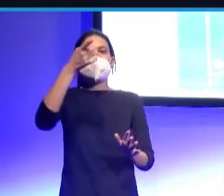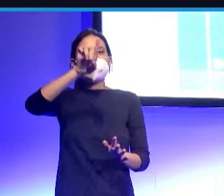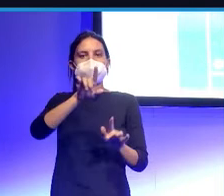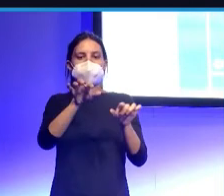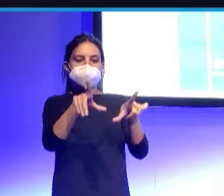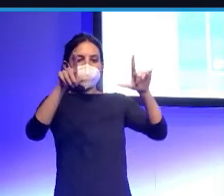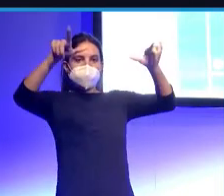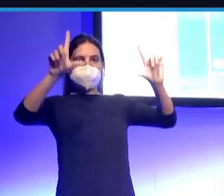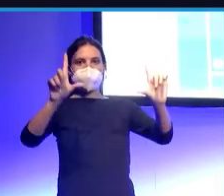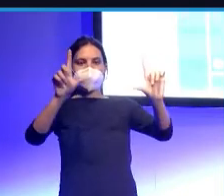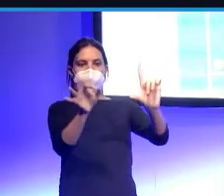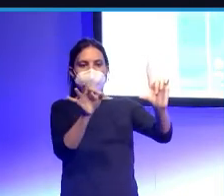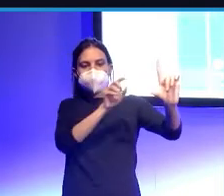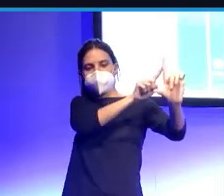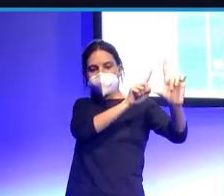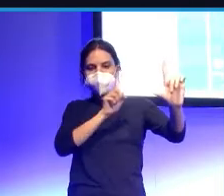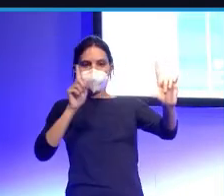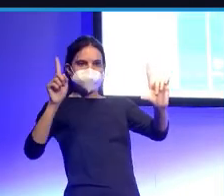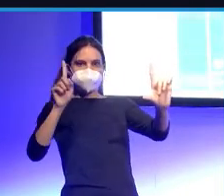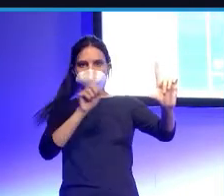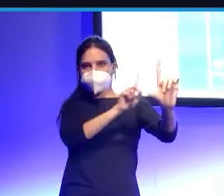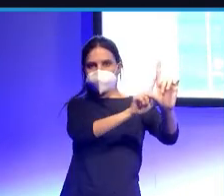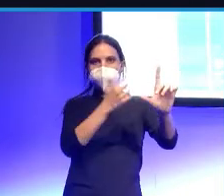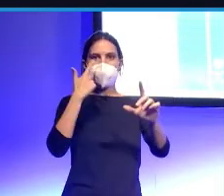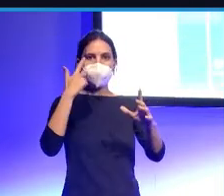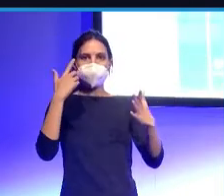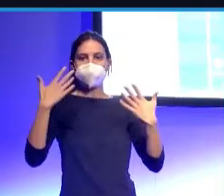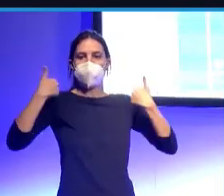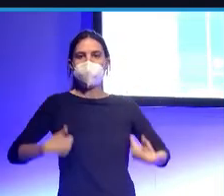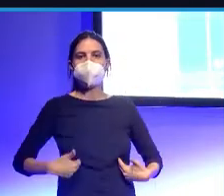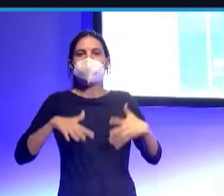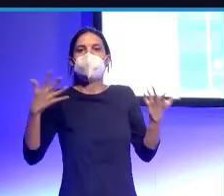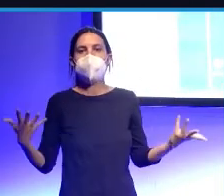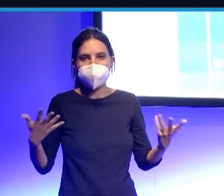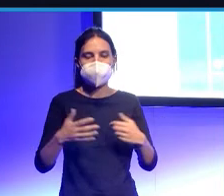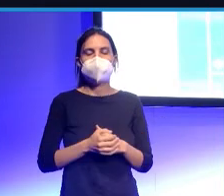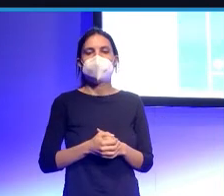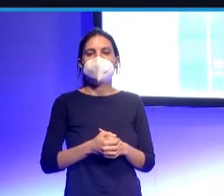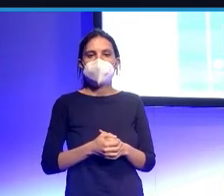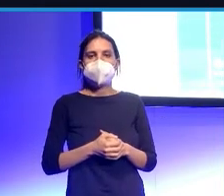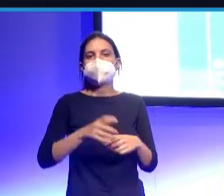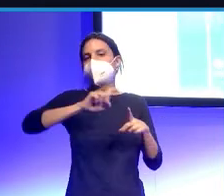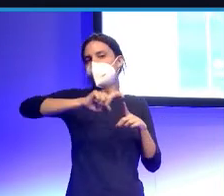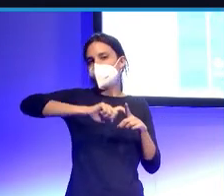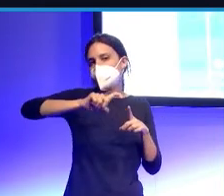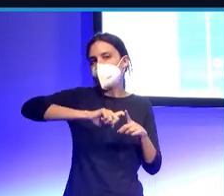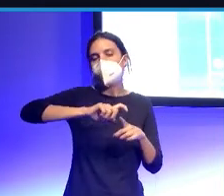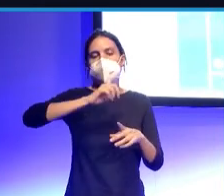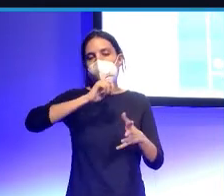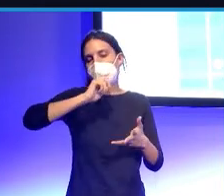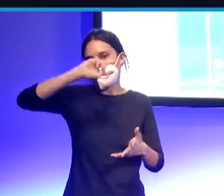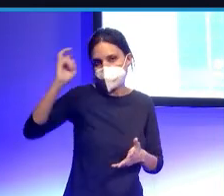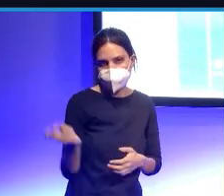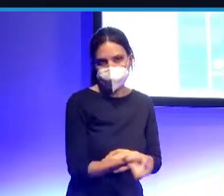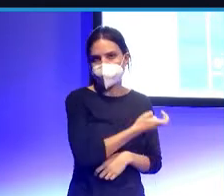portería, con qué parte del cuerpo se produce el disparo, tipo de jugada, velocidad de jugada, etcétera, etcétera.